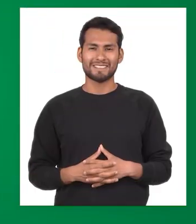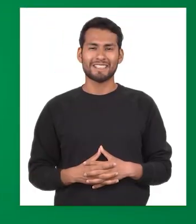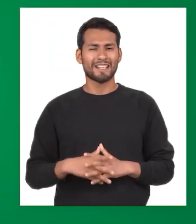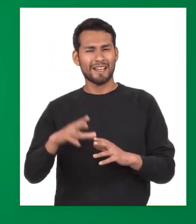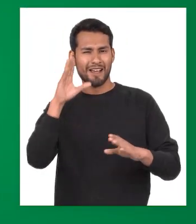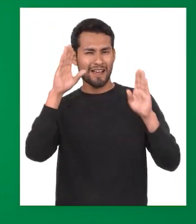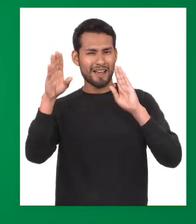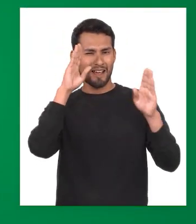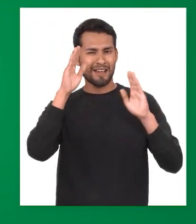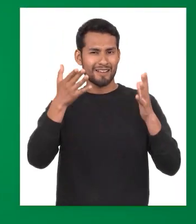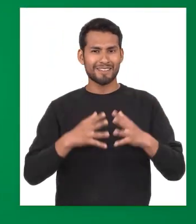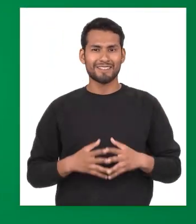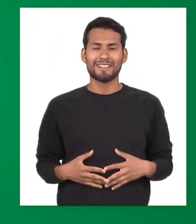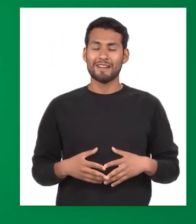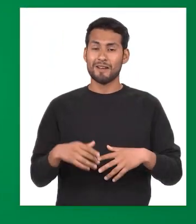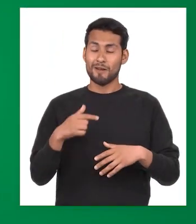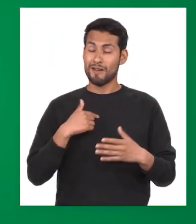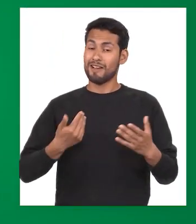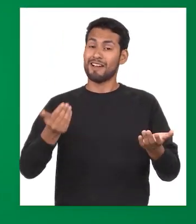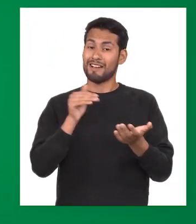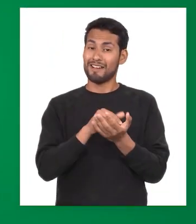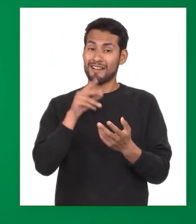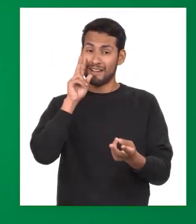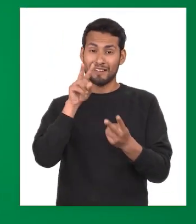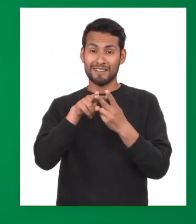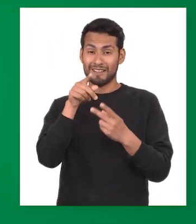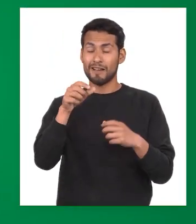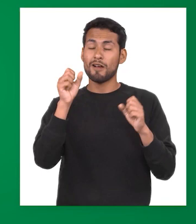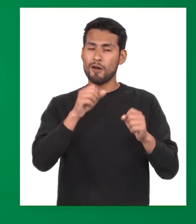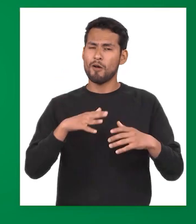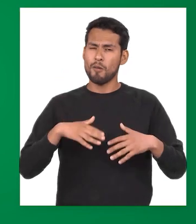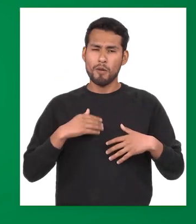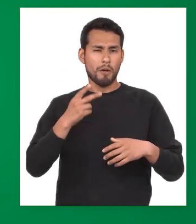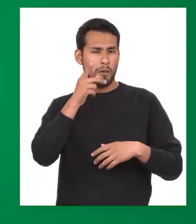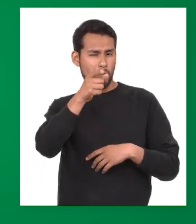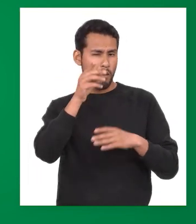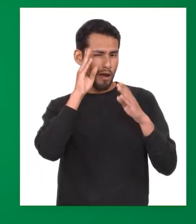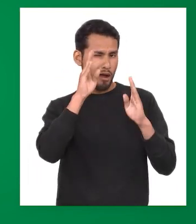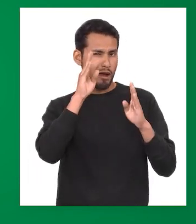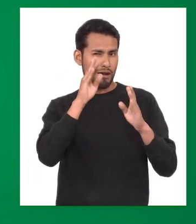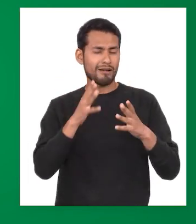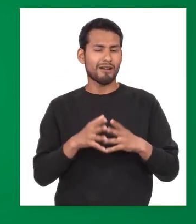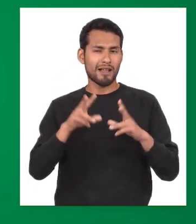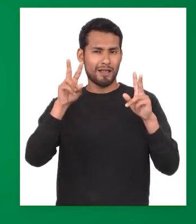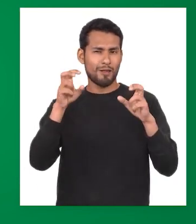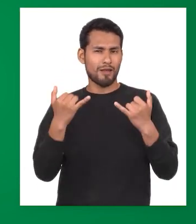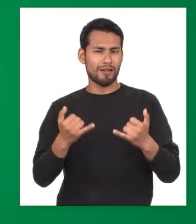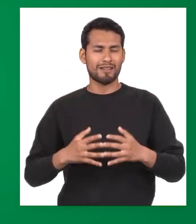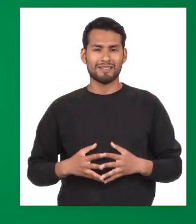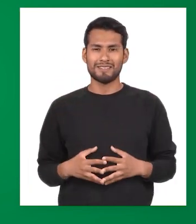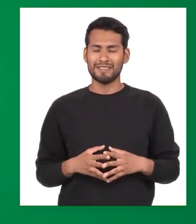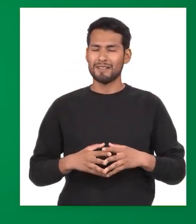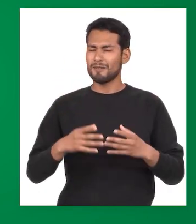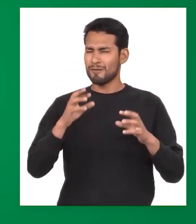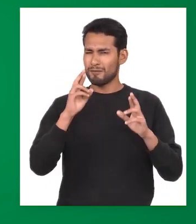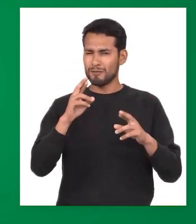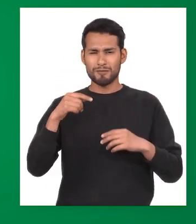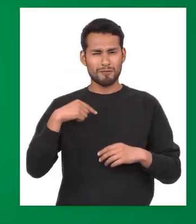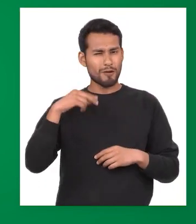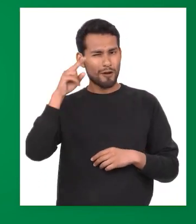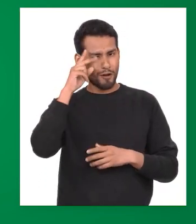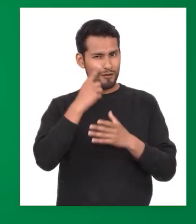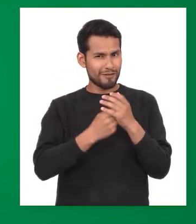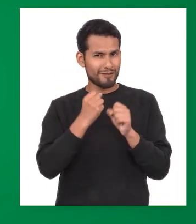Hola, hola chicos Estoy nuevamente por aquí y he vuelto para ver si prestaron atención al tema de hoy Confío en que sus